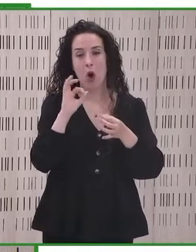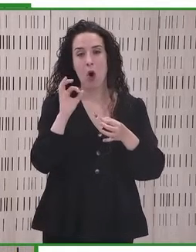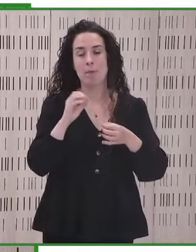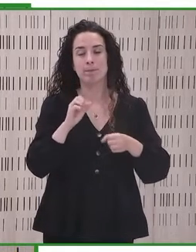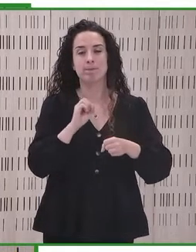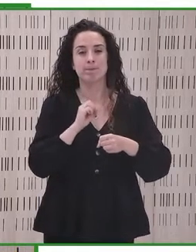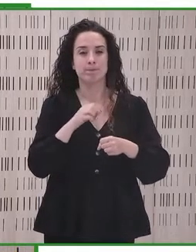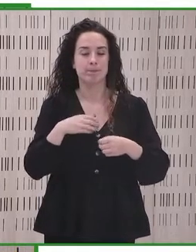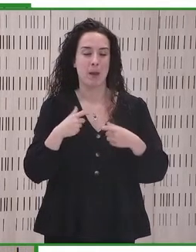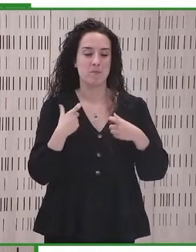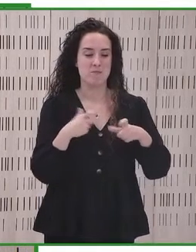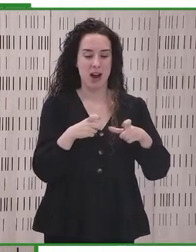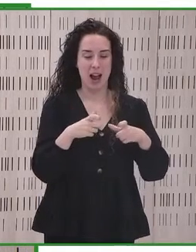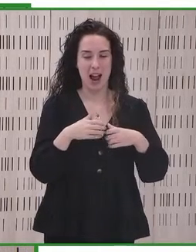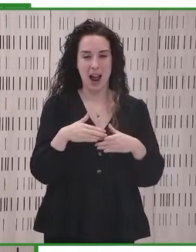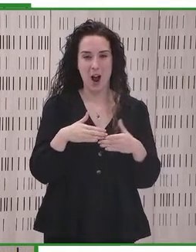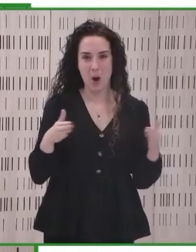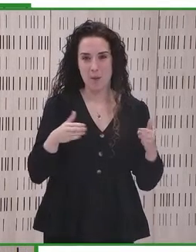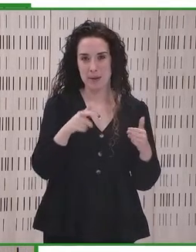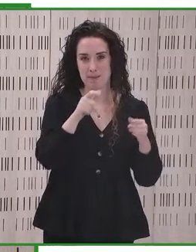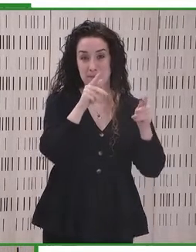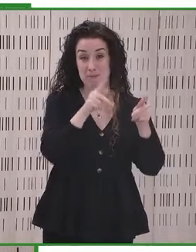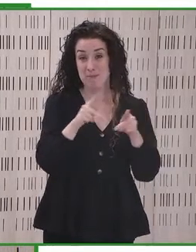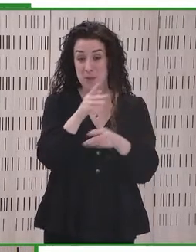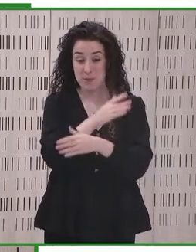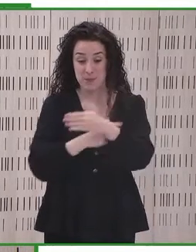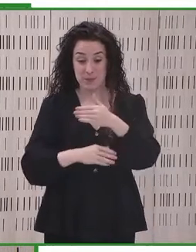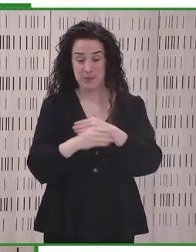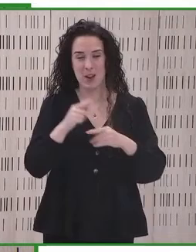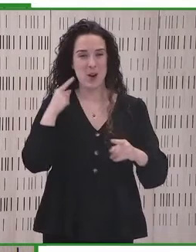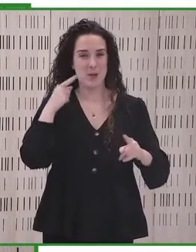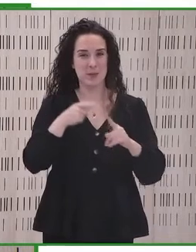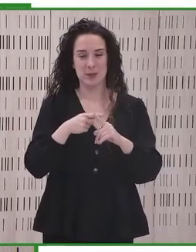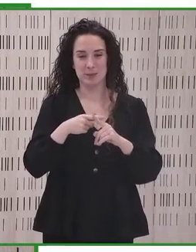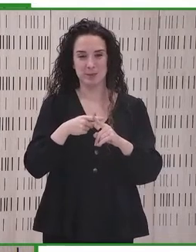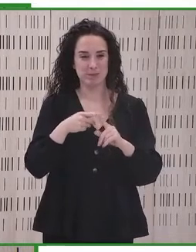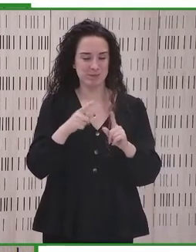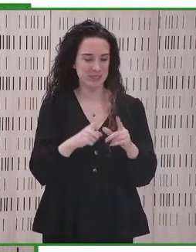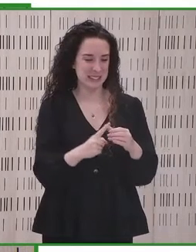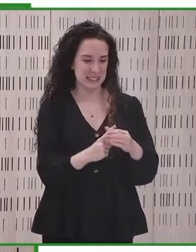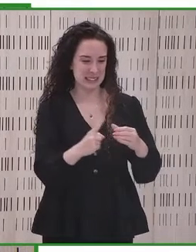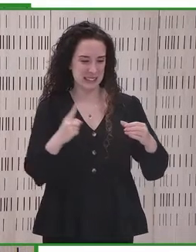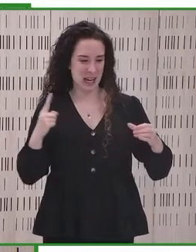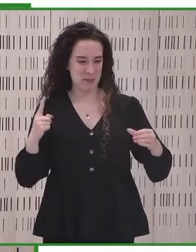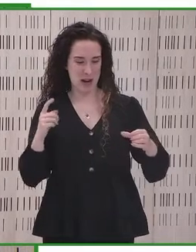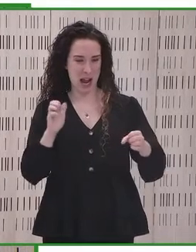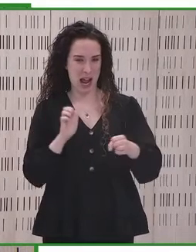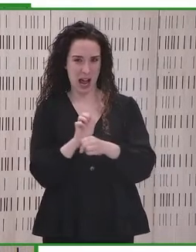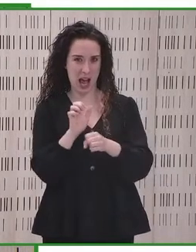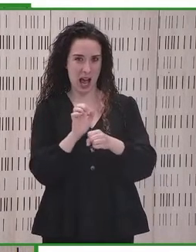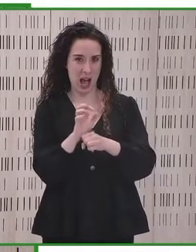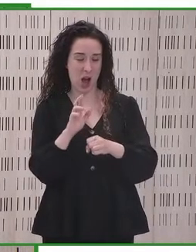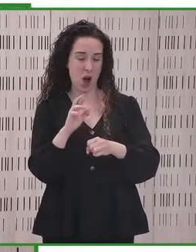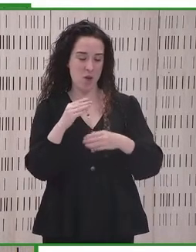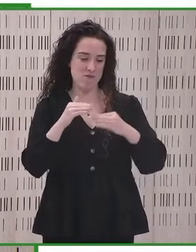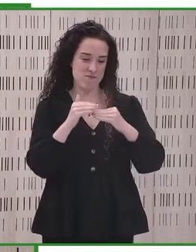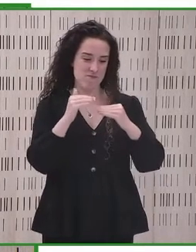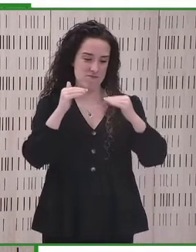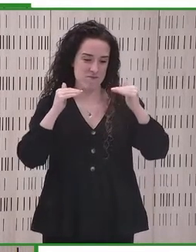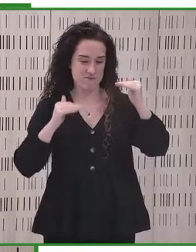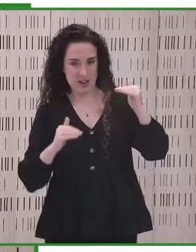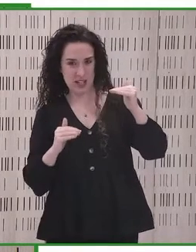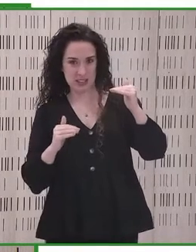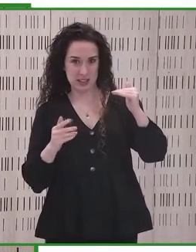de las personas con discapacidad, así como para abordar la mayor discriminación laboral y la brecha salarial que